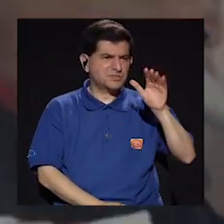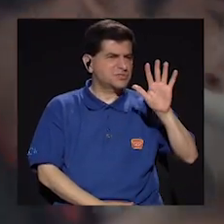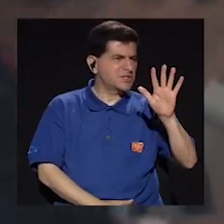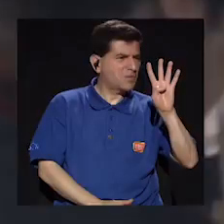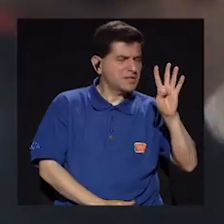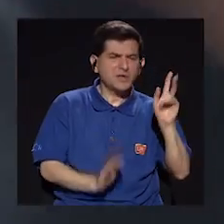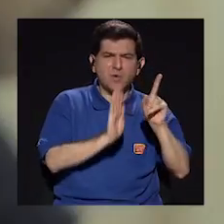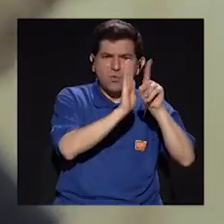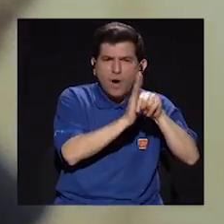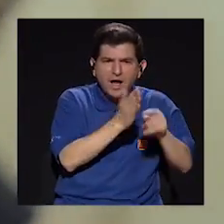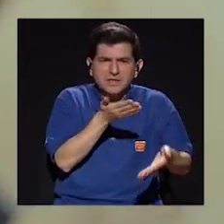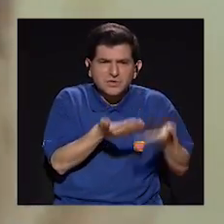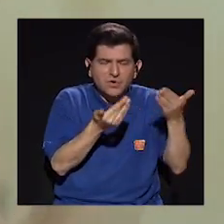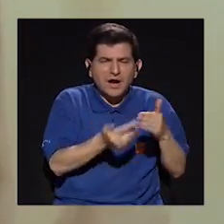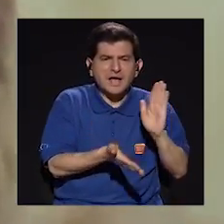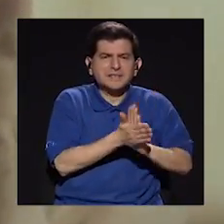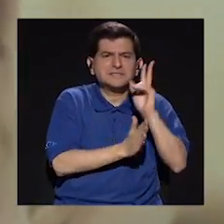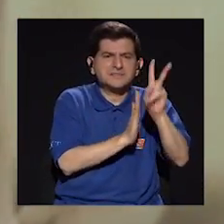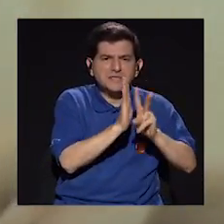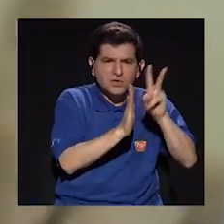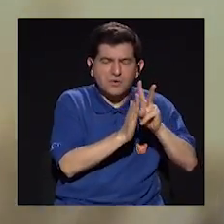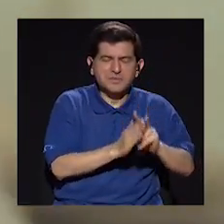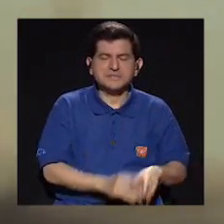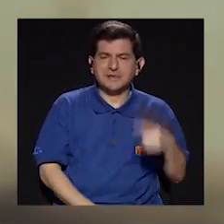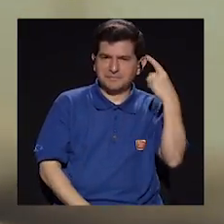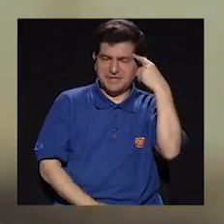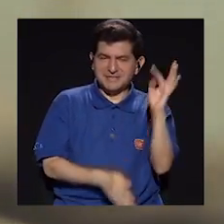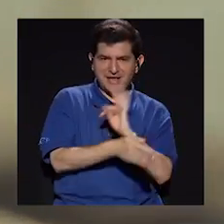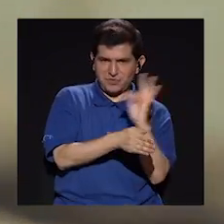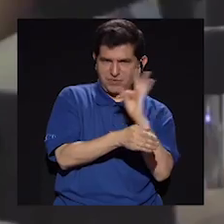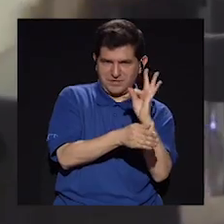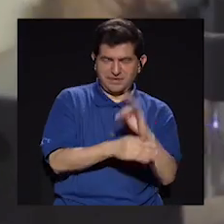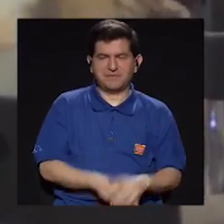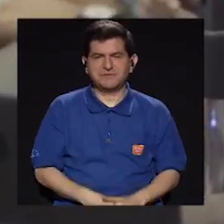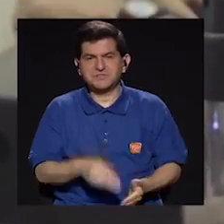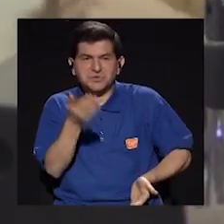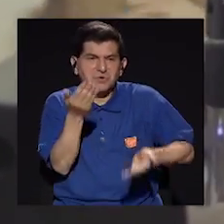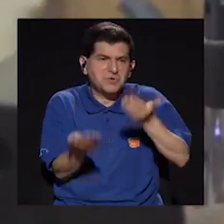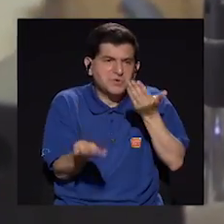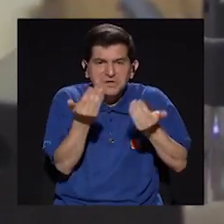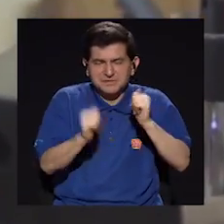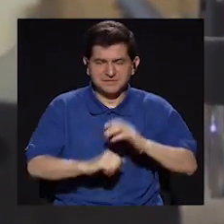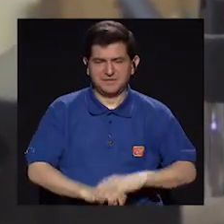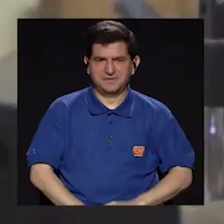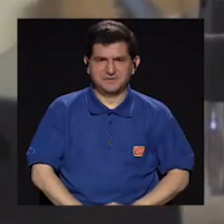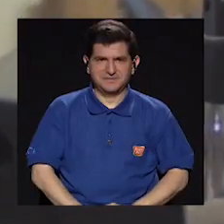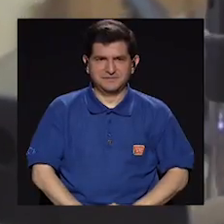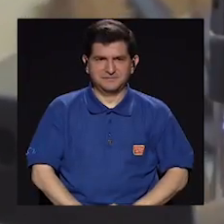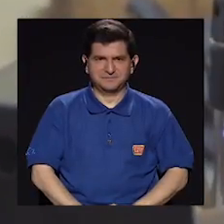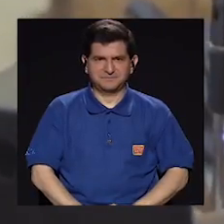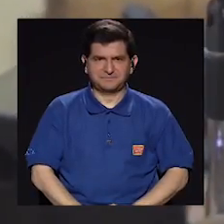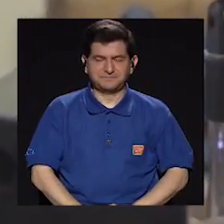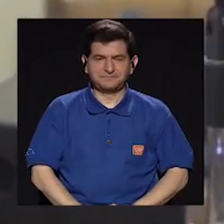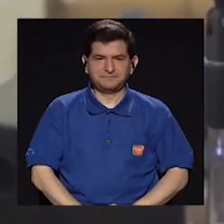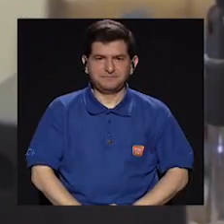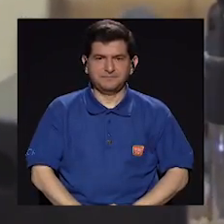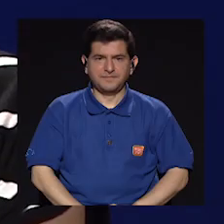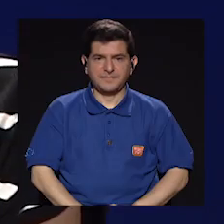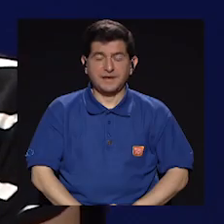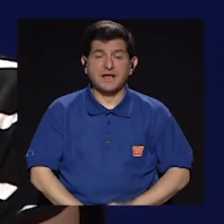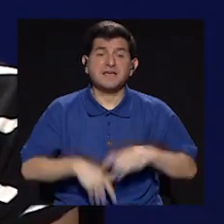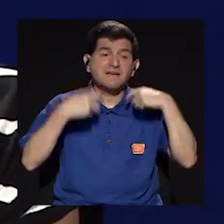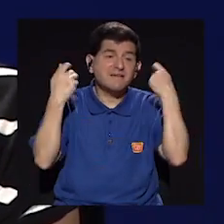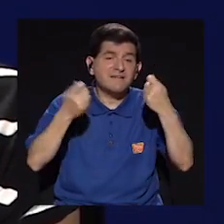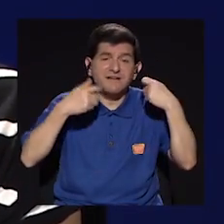minutos, entonces es casi como un documental para televisión, entonces es como un formato quizás un poco más televisivo. Y